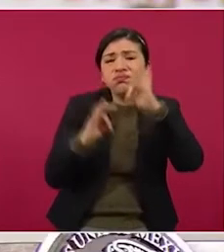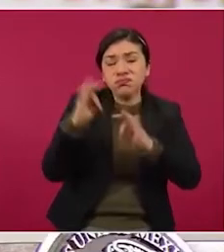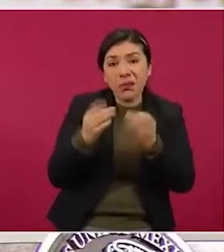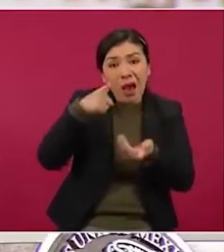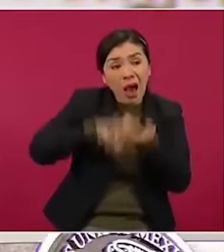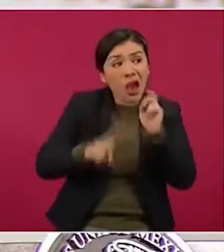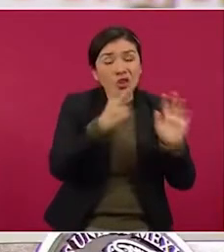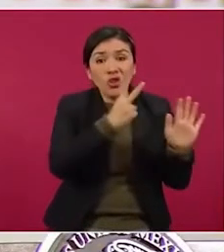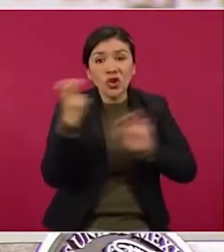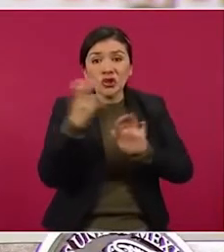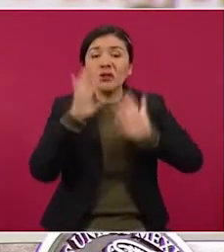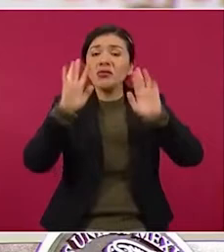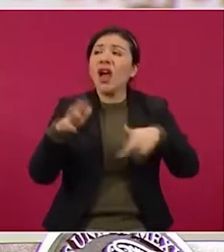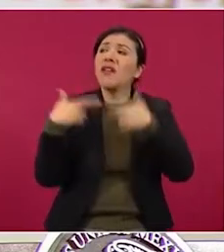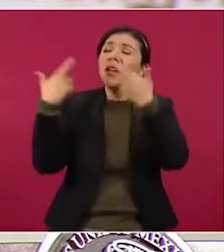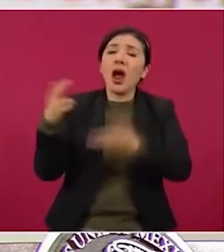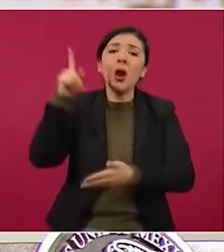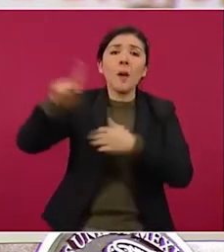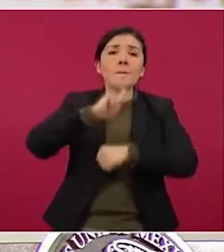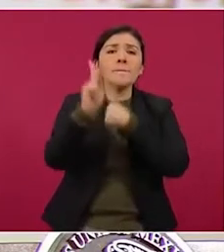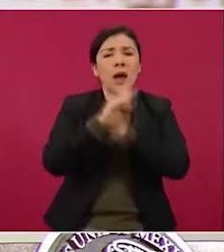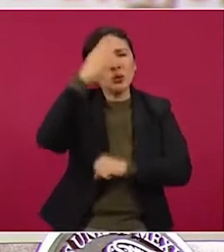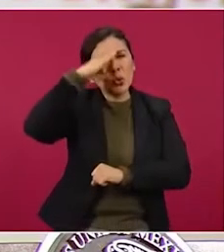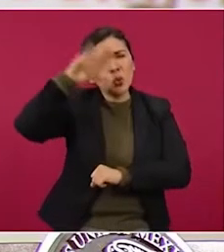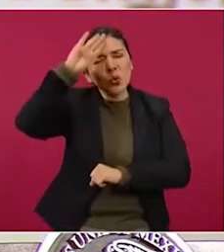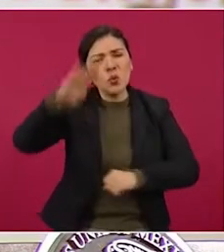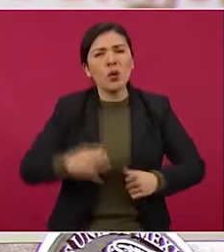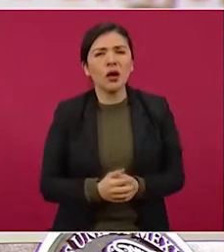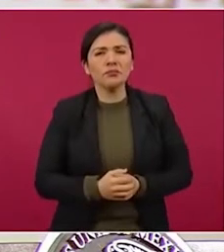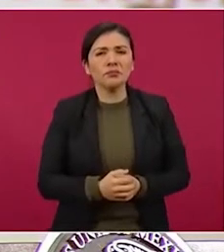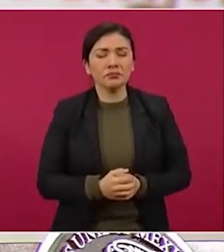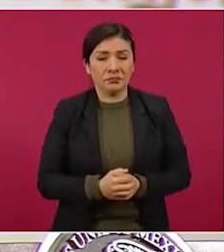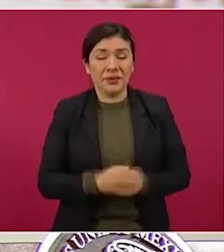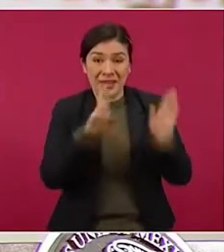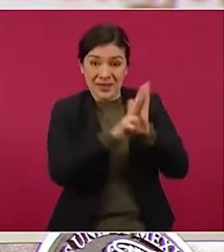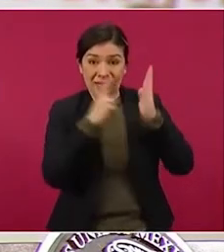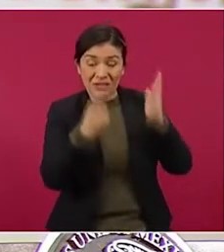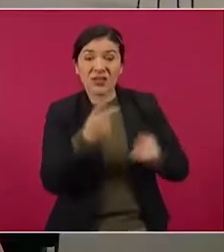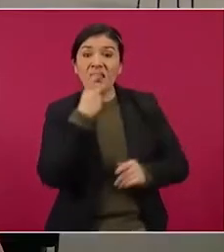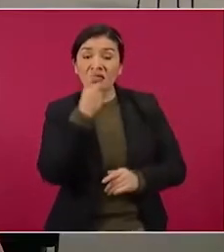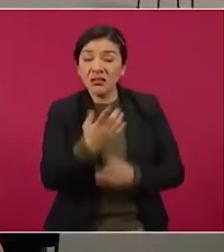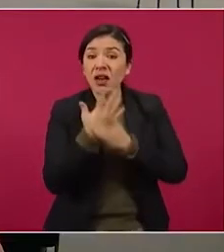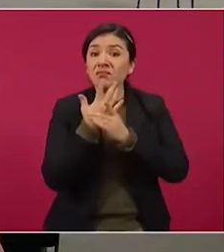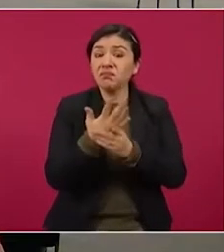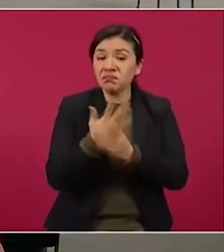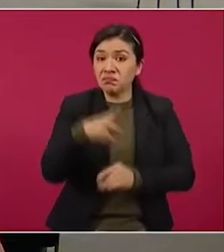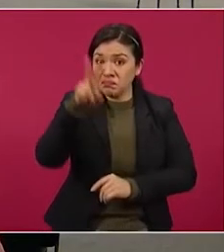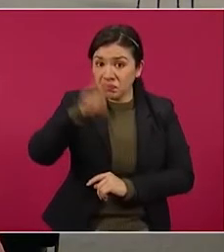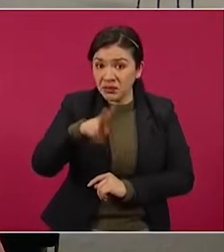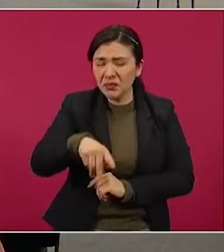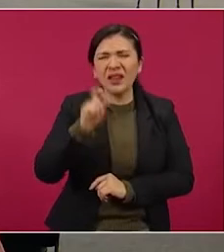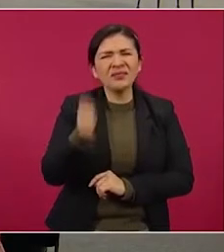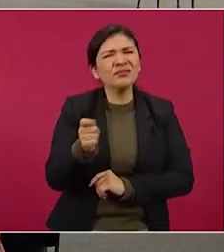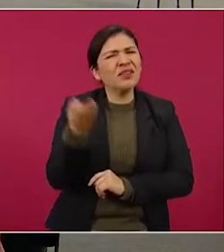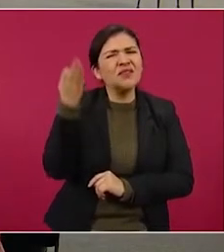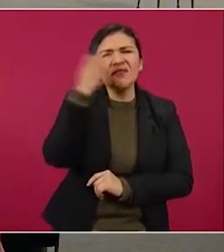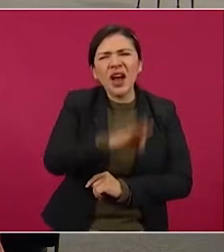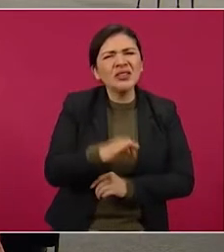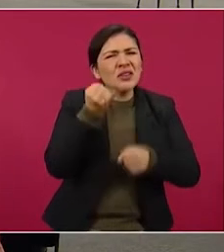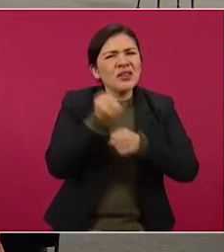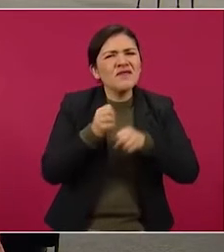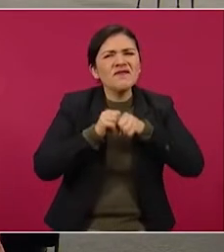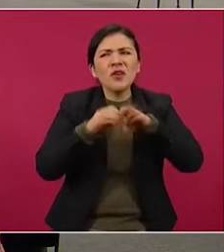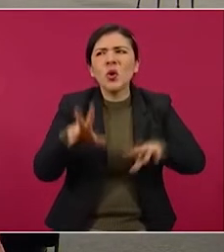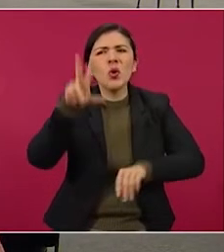fueron regalados a Cuba. La revista hace señalamientos y afirmaciones falsas con información